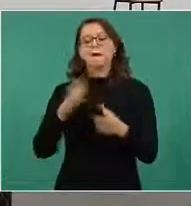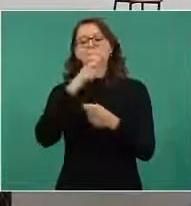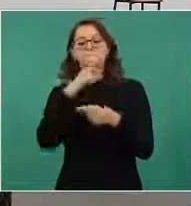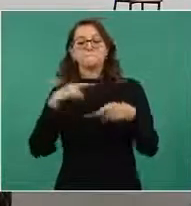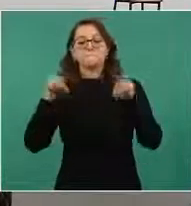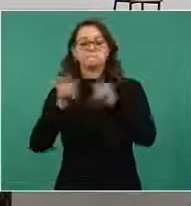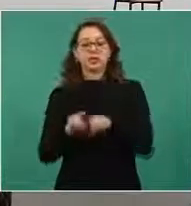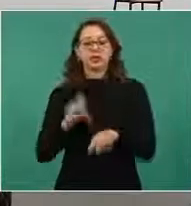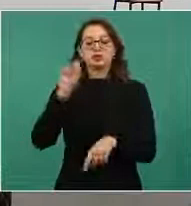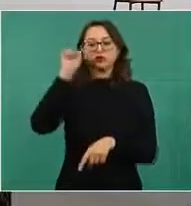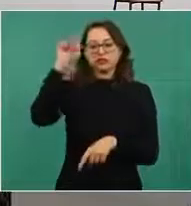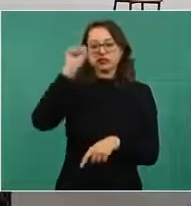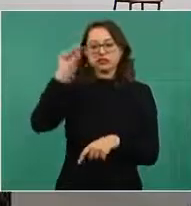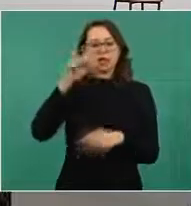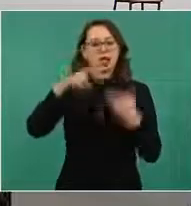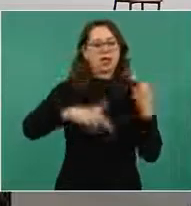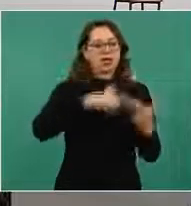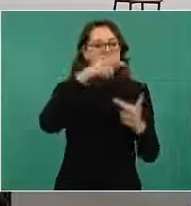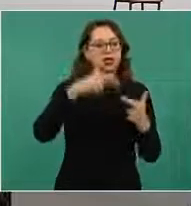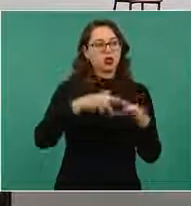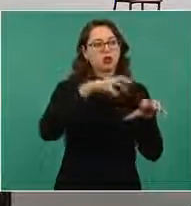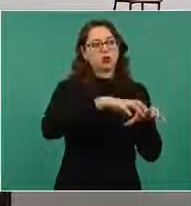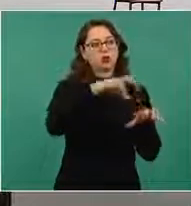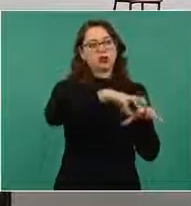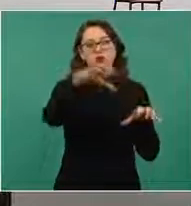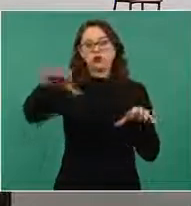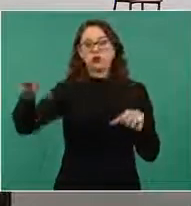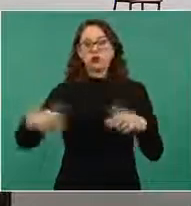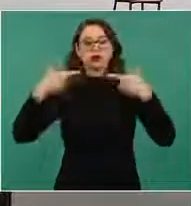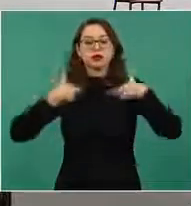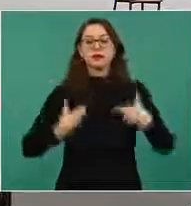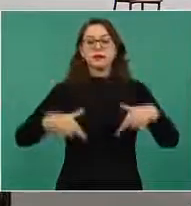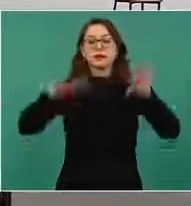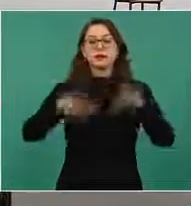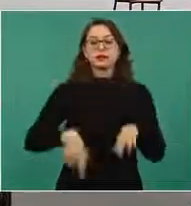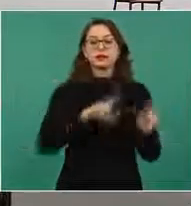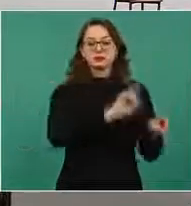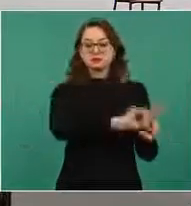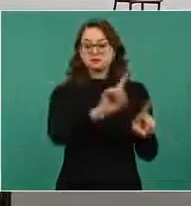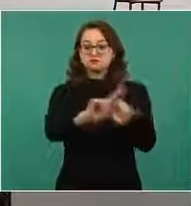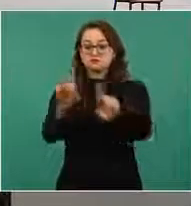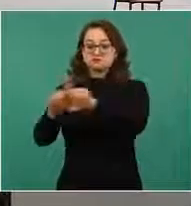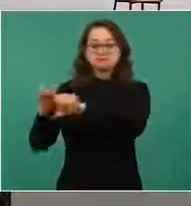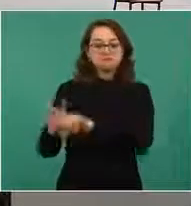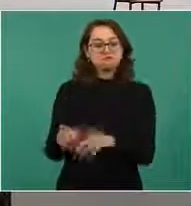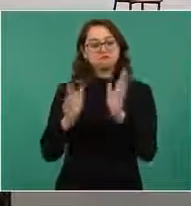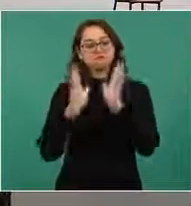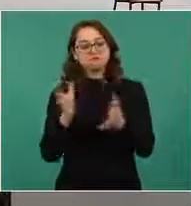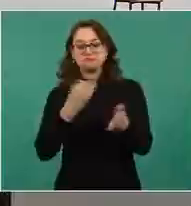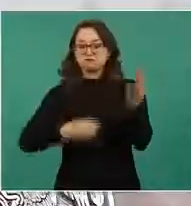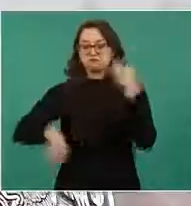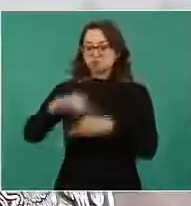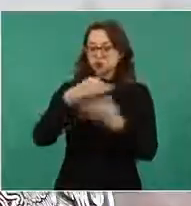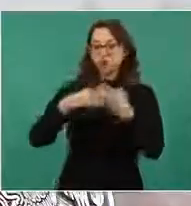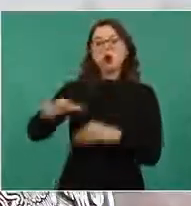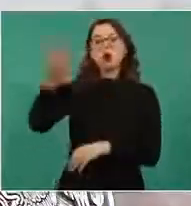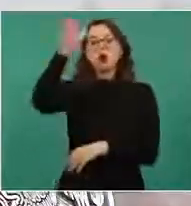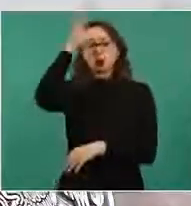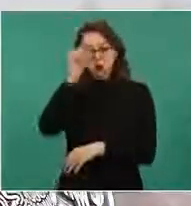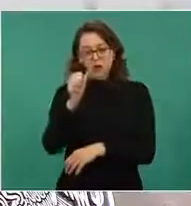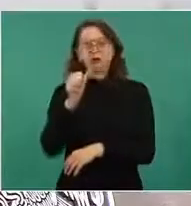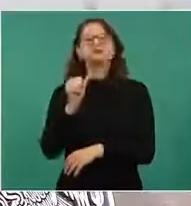sindicales acordaron que el método de elección a secretaria o secretario general sería